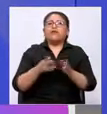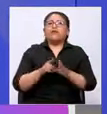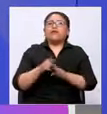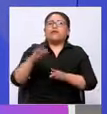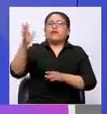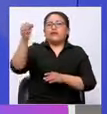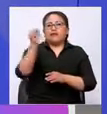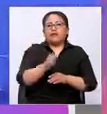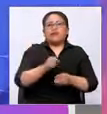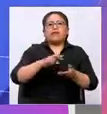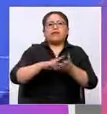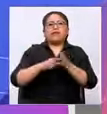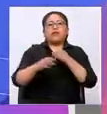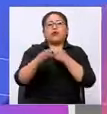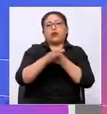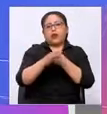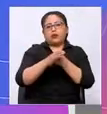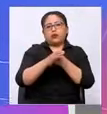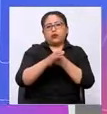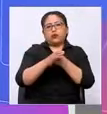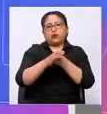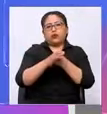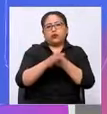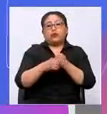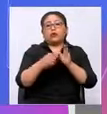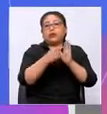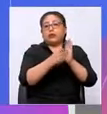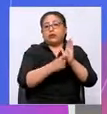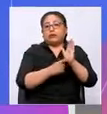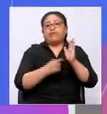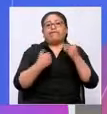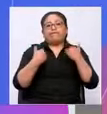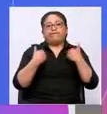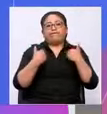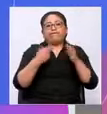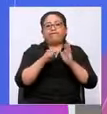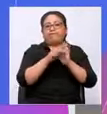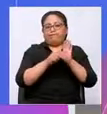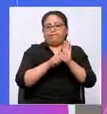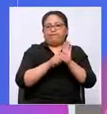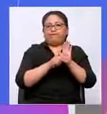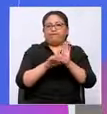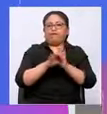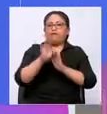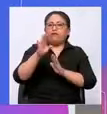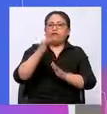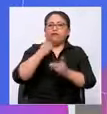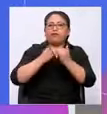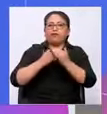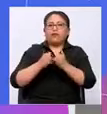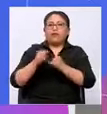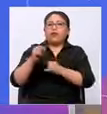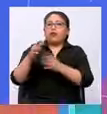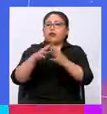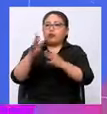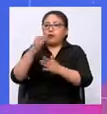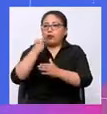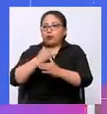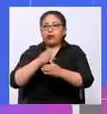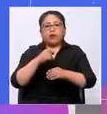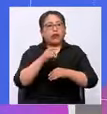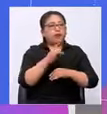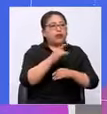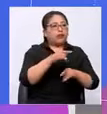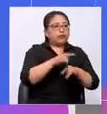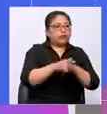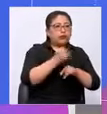judicial internacional que funciona bajo ciertas reglas, las reglas son primero que el delito sea delito en ambos estados, segundo